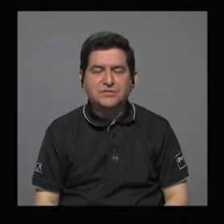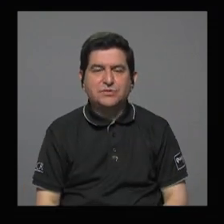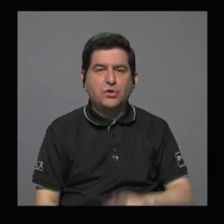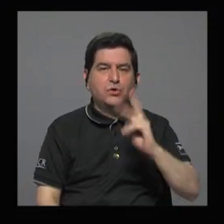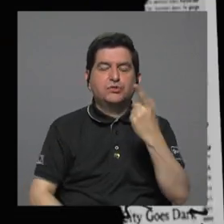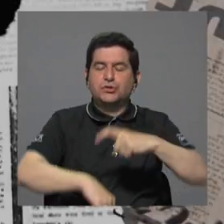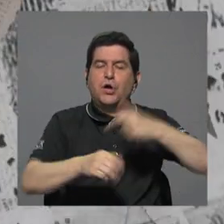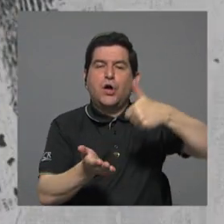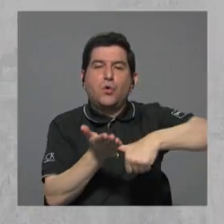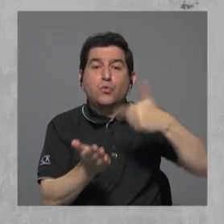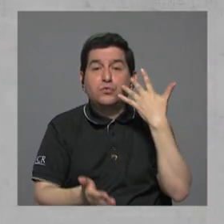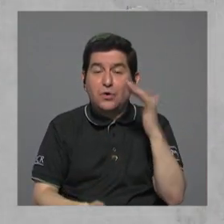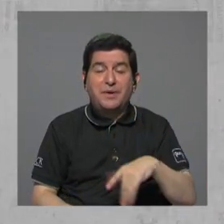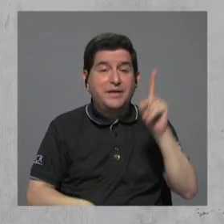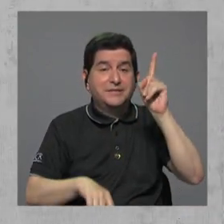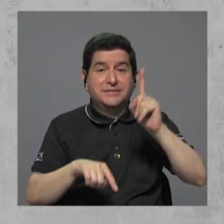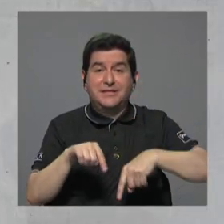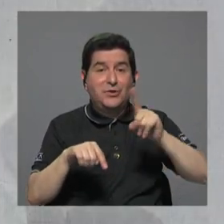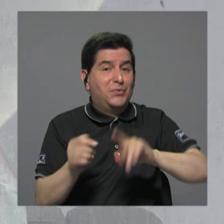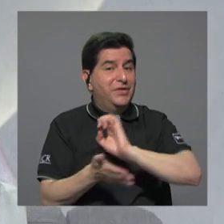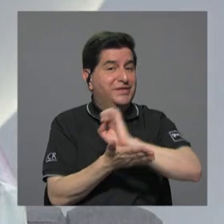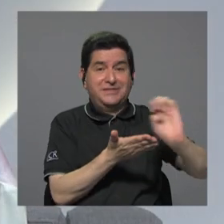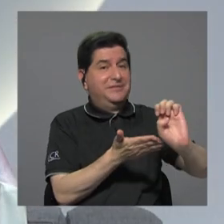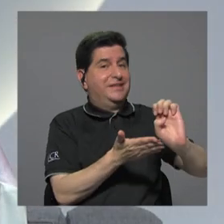segunda ronda parece inminente